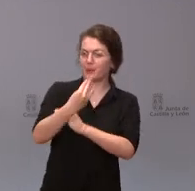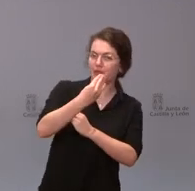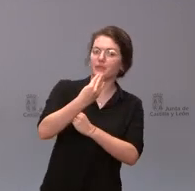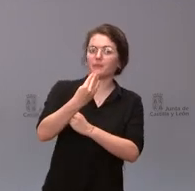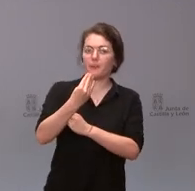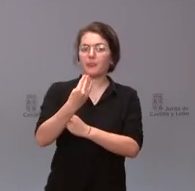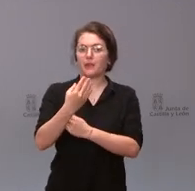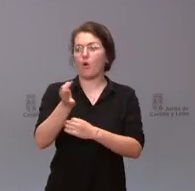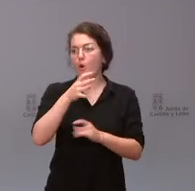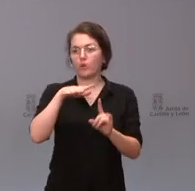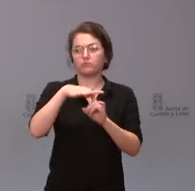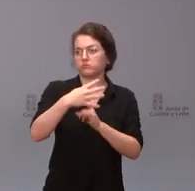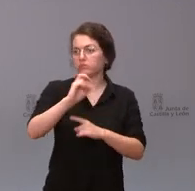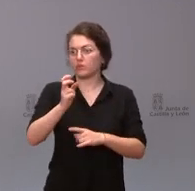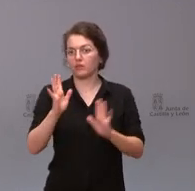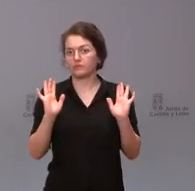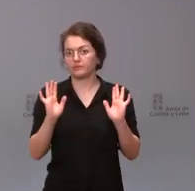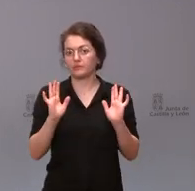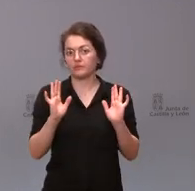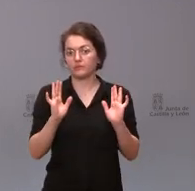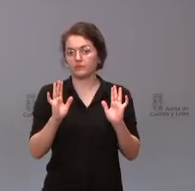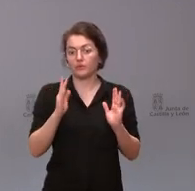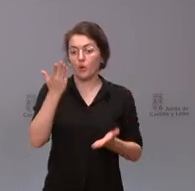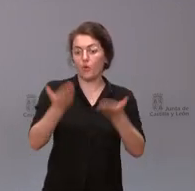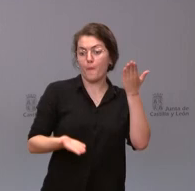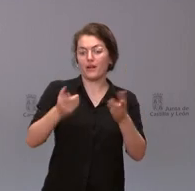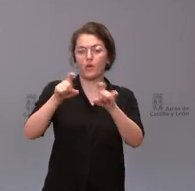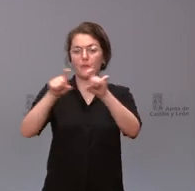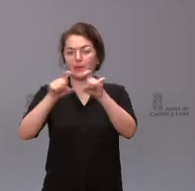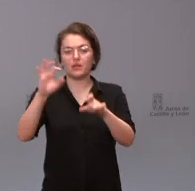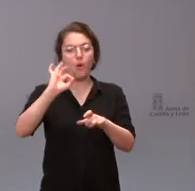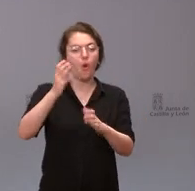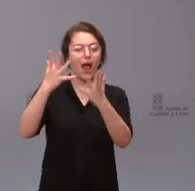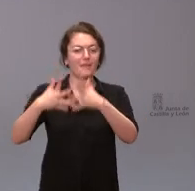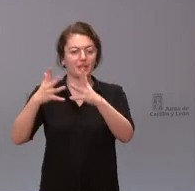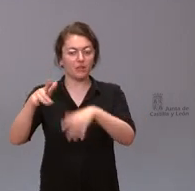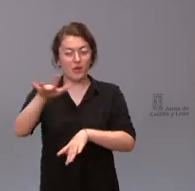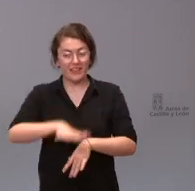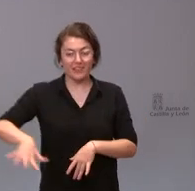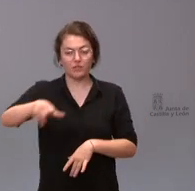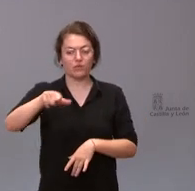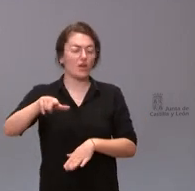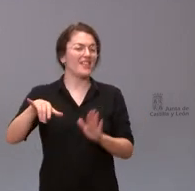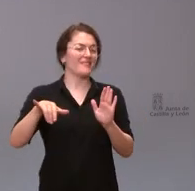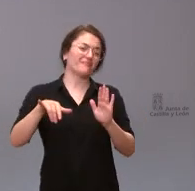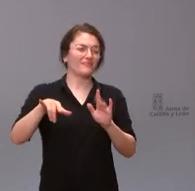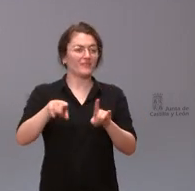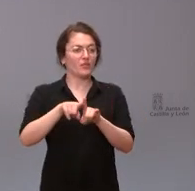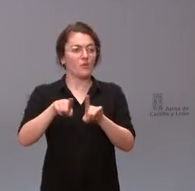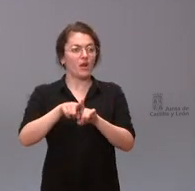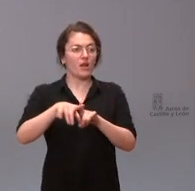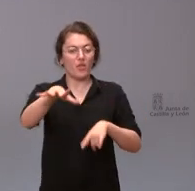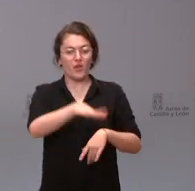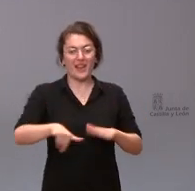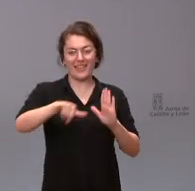circunstancias a aquellas empresas a aquellas administraciones o aquellos territorios que están más próximos a los lugares de producción